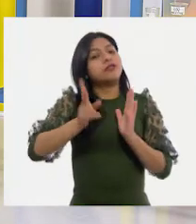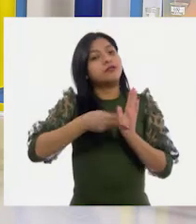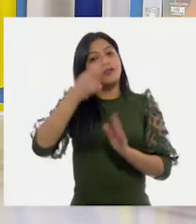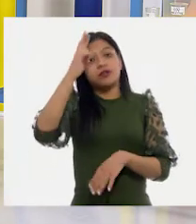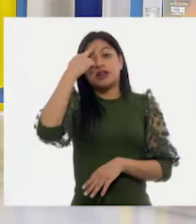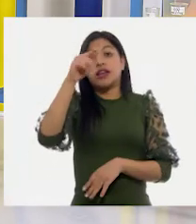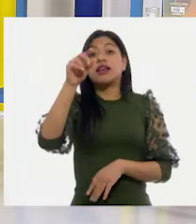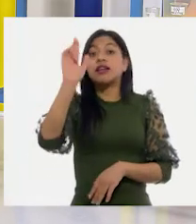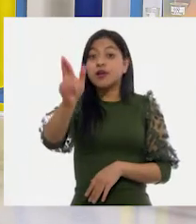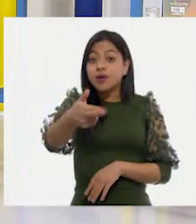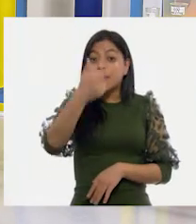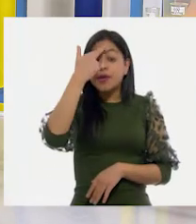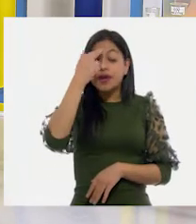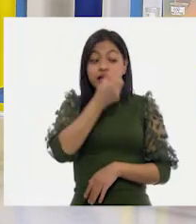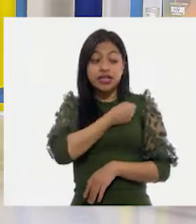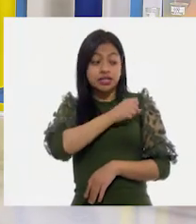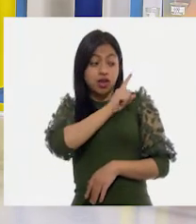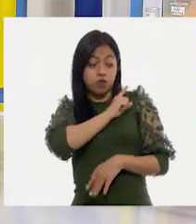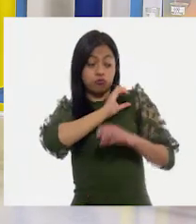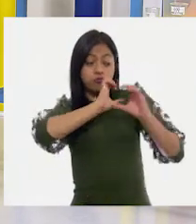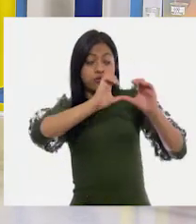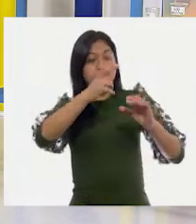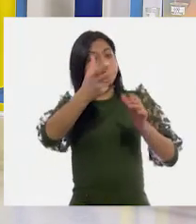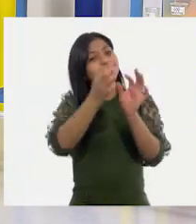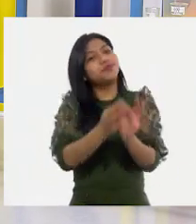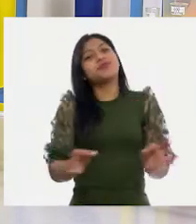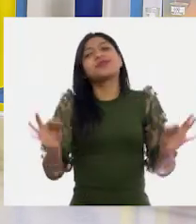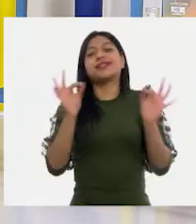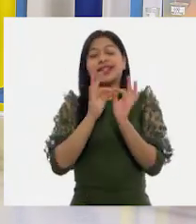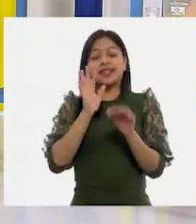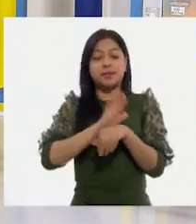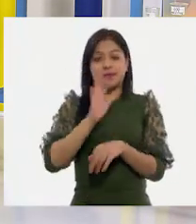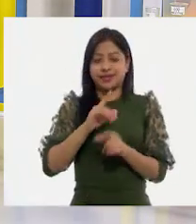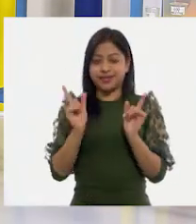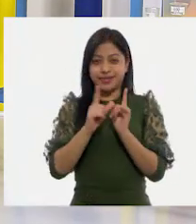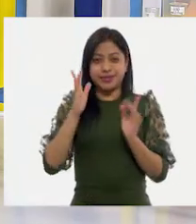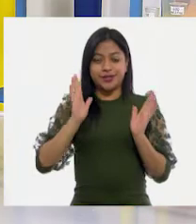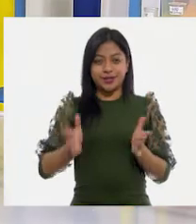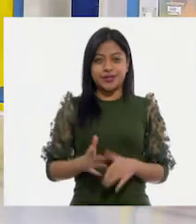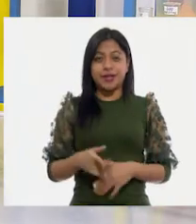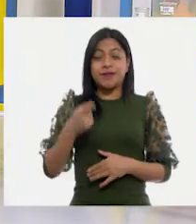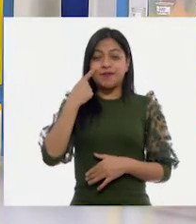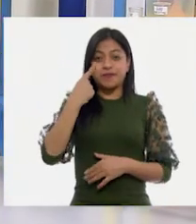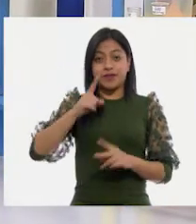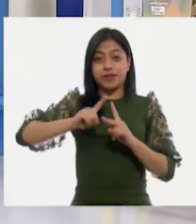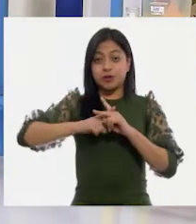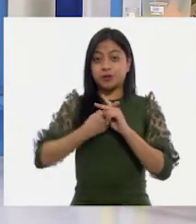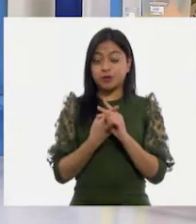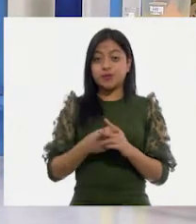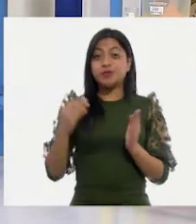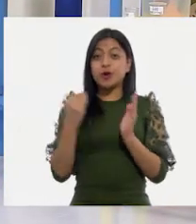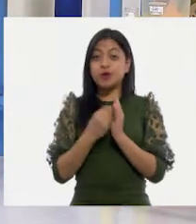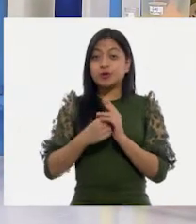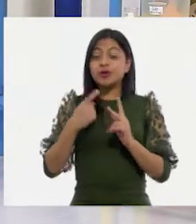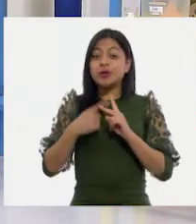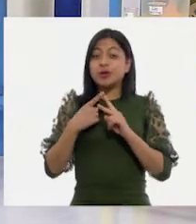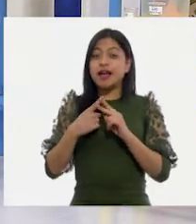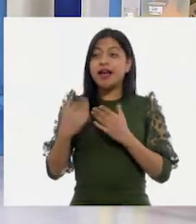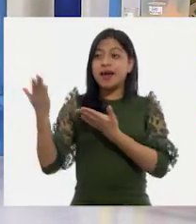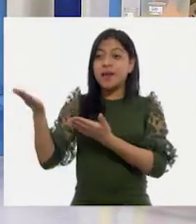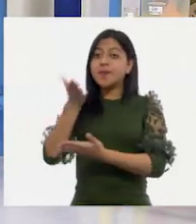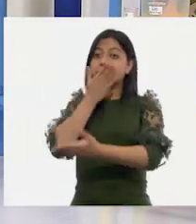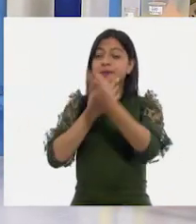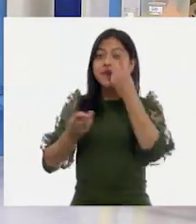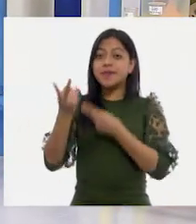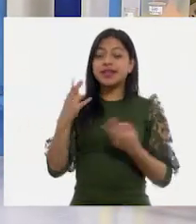cuidar nuestra salud es lo más importante. Ahora sí, vamos a comenzar nuestra clase de matemáticas. Ayúdenme a darle la bienvenida a la maestra Rosalba.